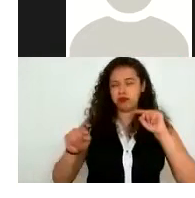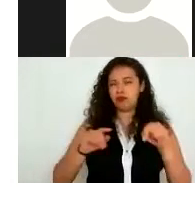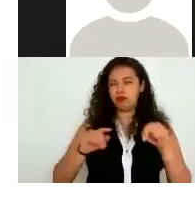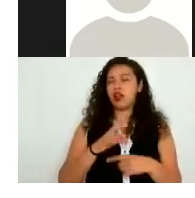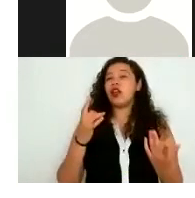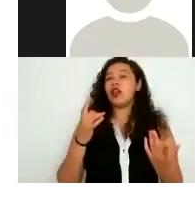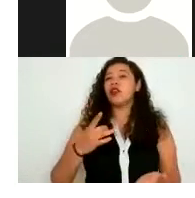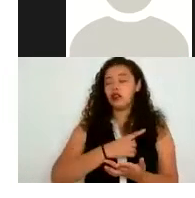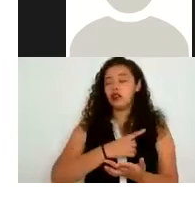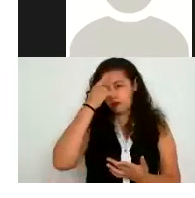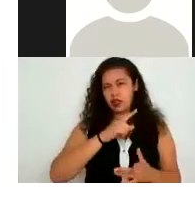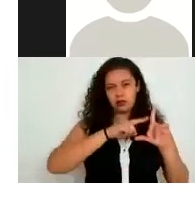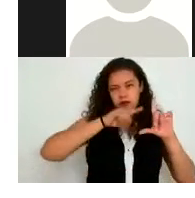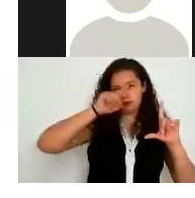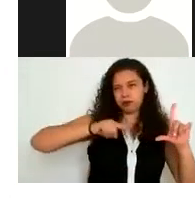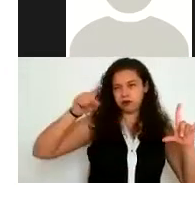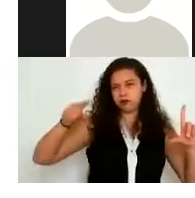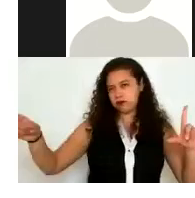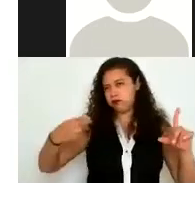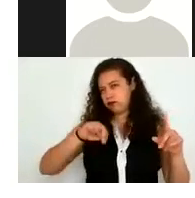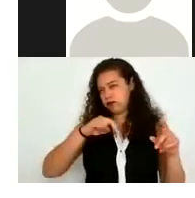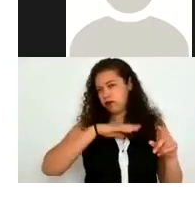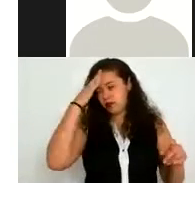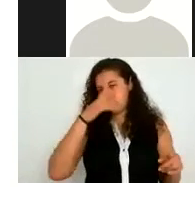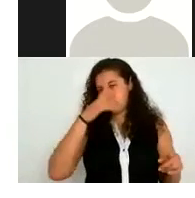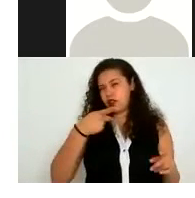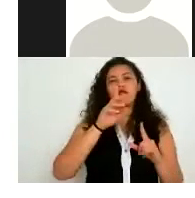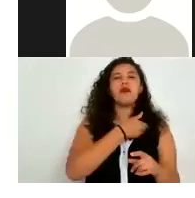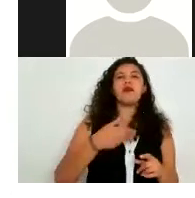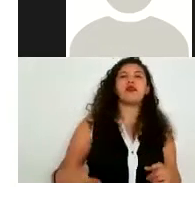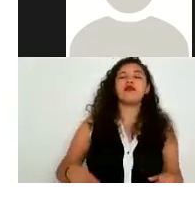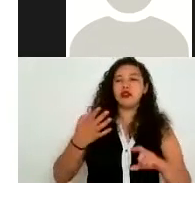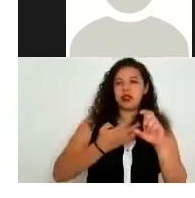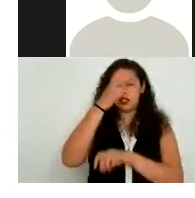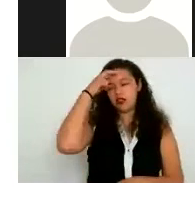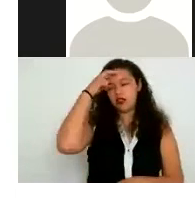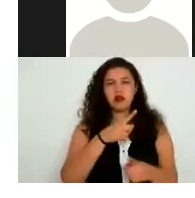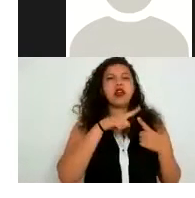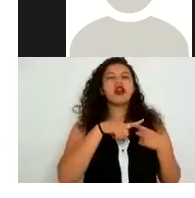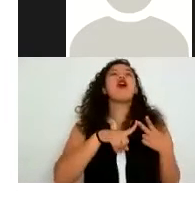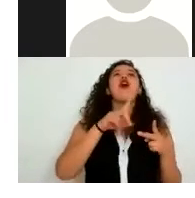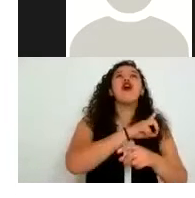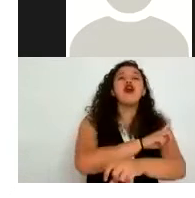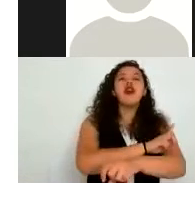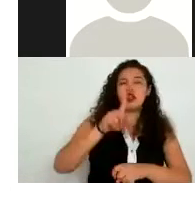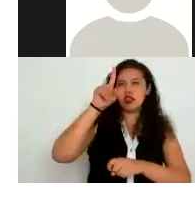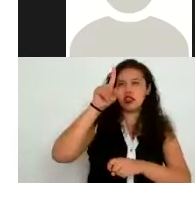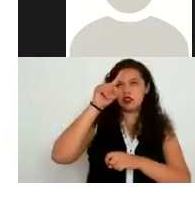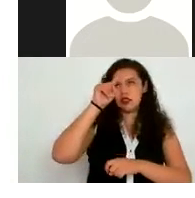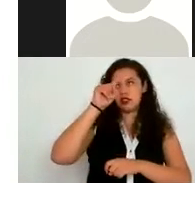estadísticas de nosotros saber de qué municipios del Estado de México o de qué delegaciones de la Ciudad de México acuden más nuestros